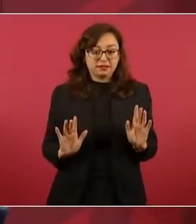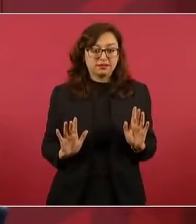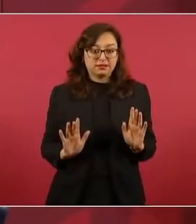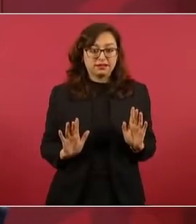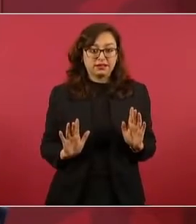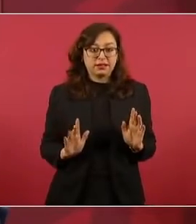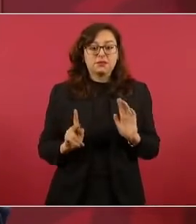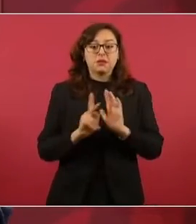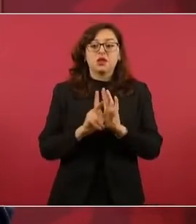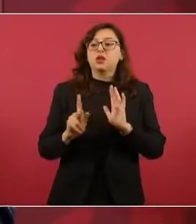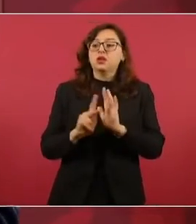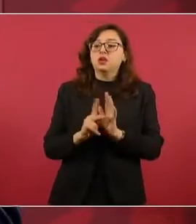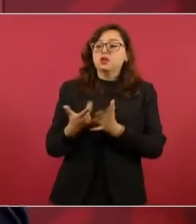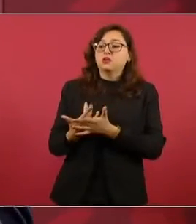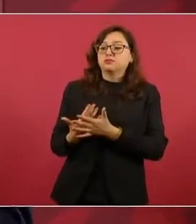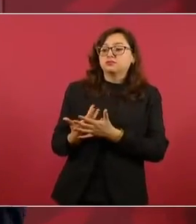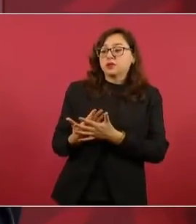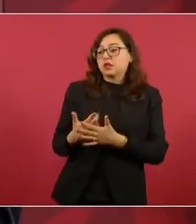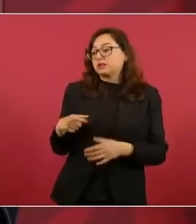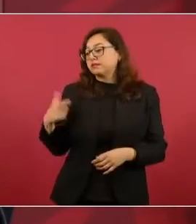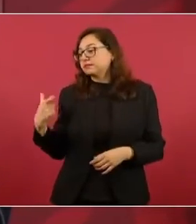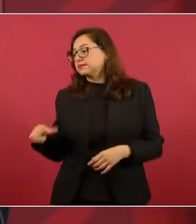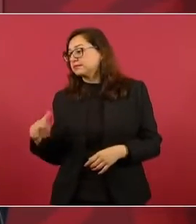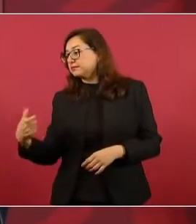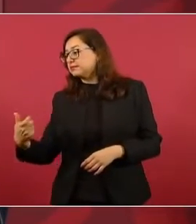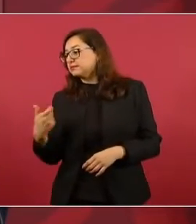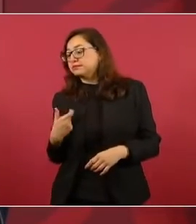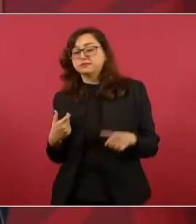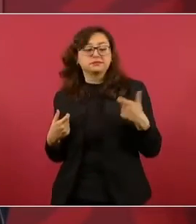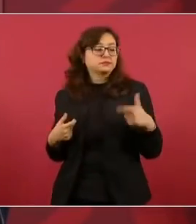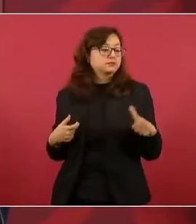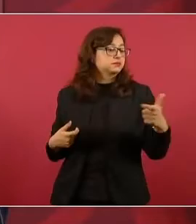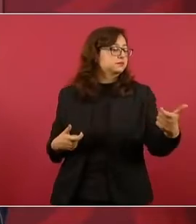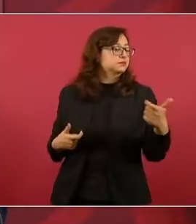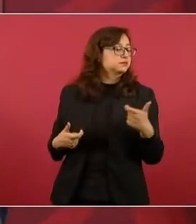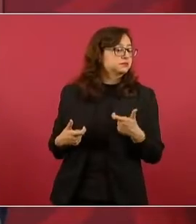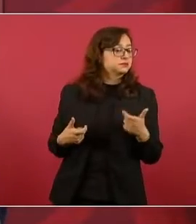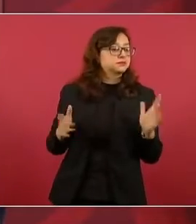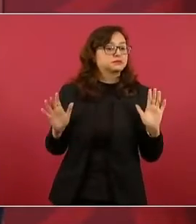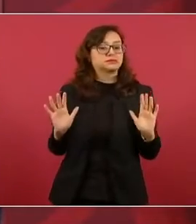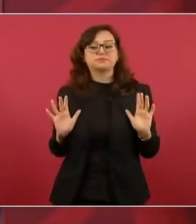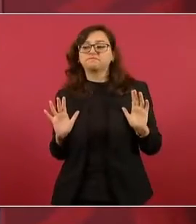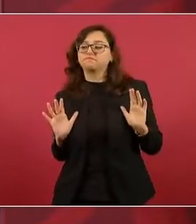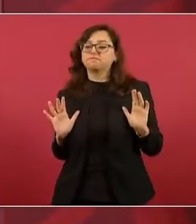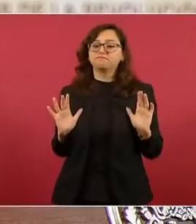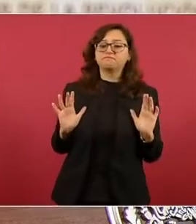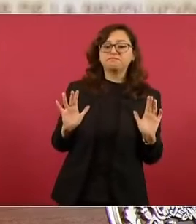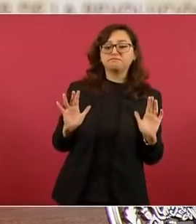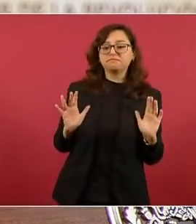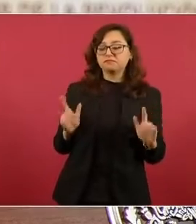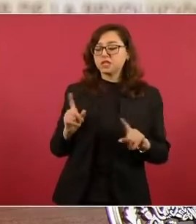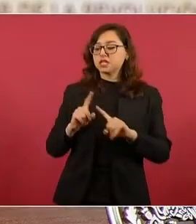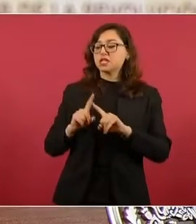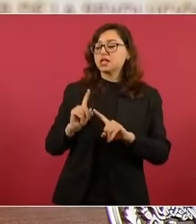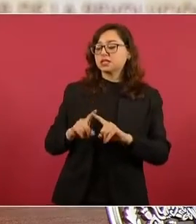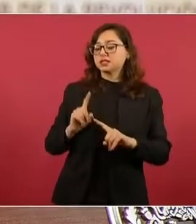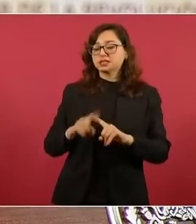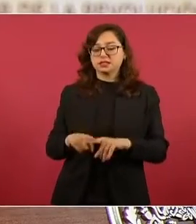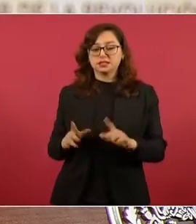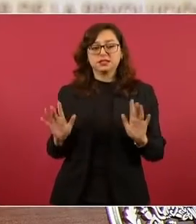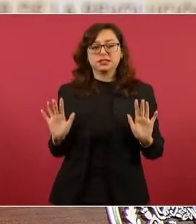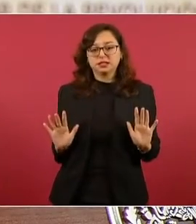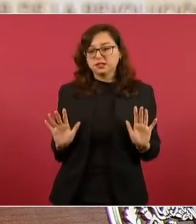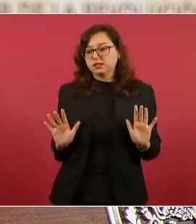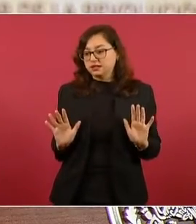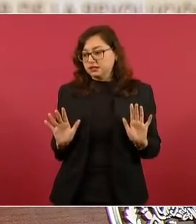más influenciados,